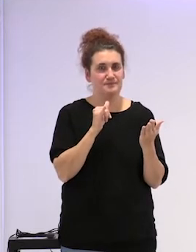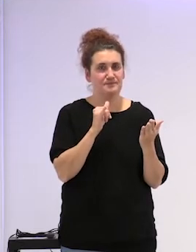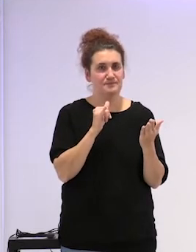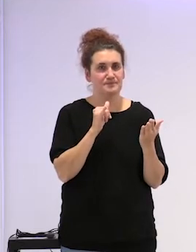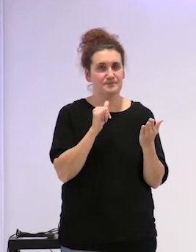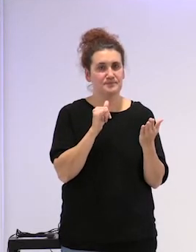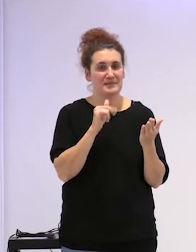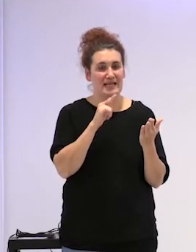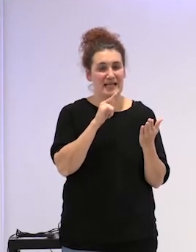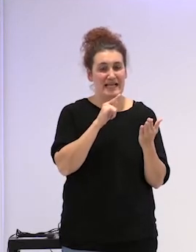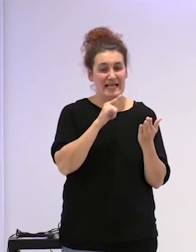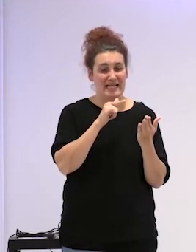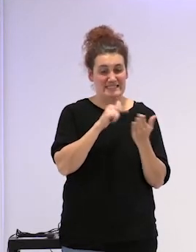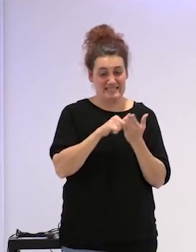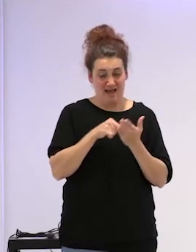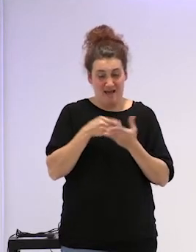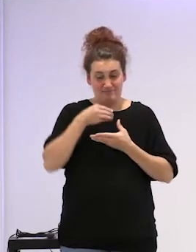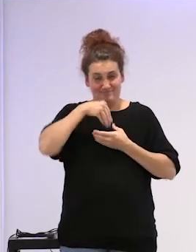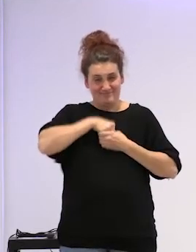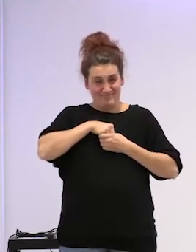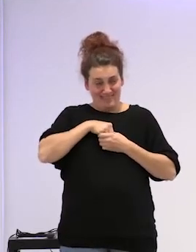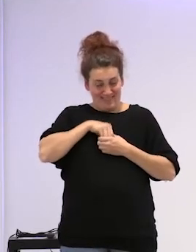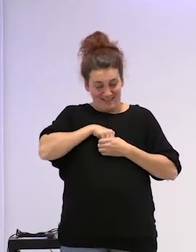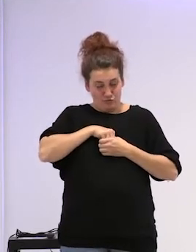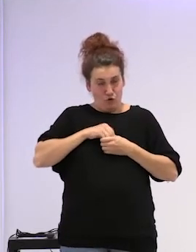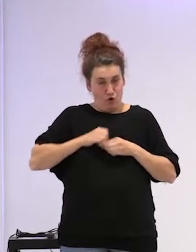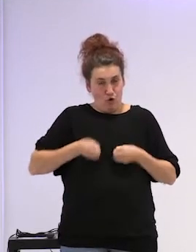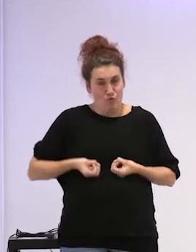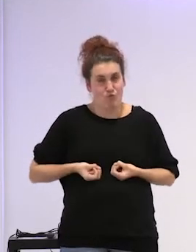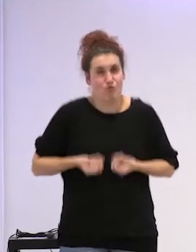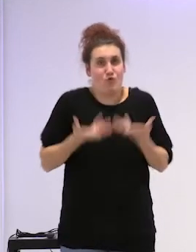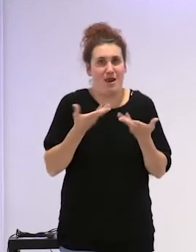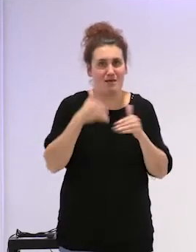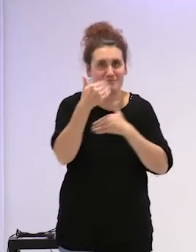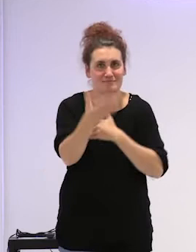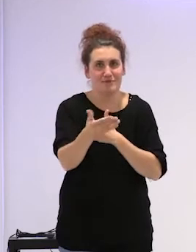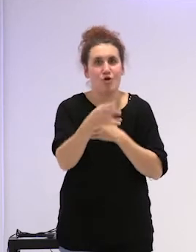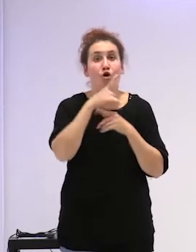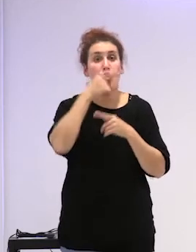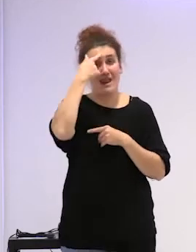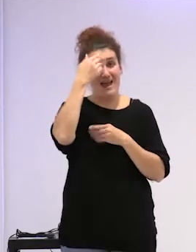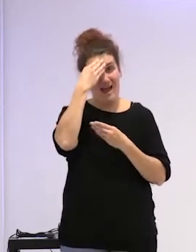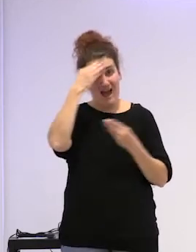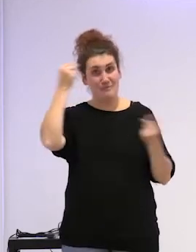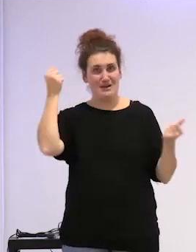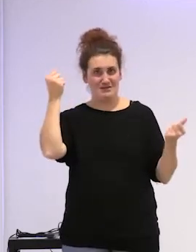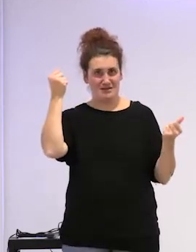desde dentro hacia afuera con la amnesia como punto de partida